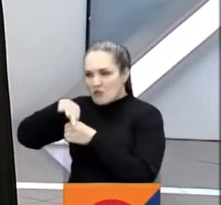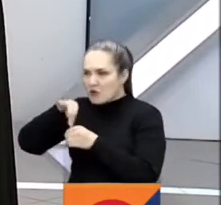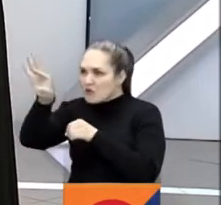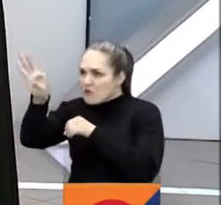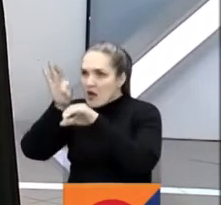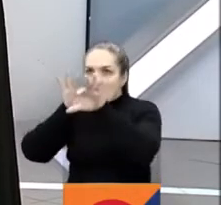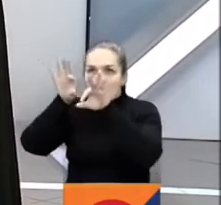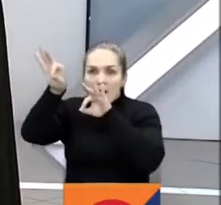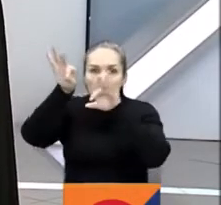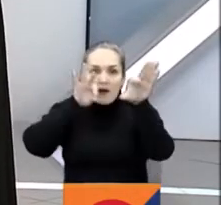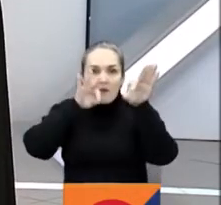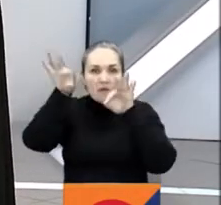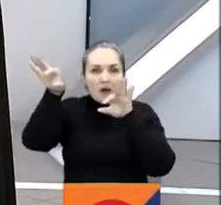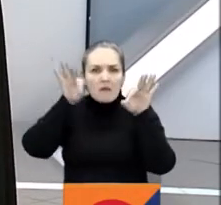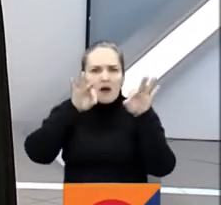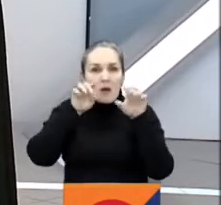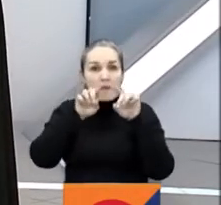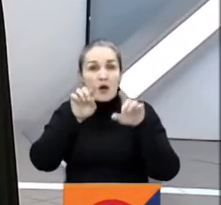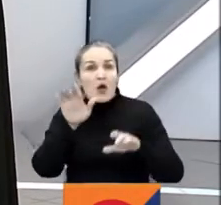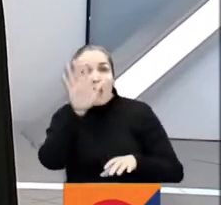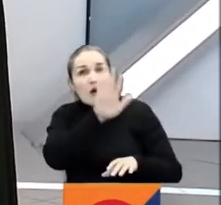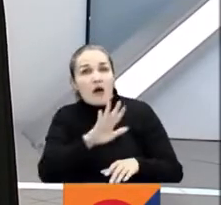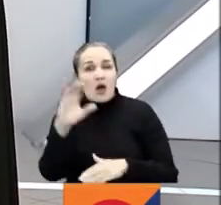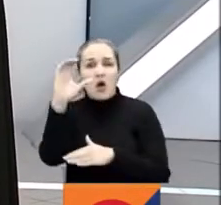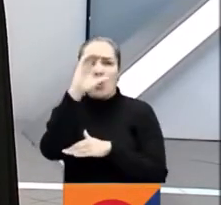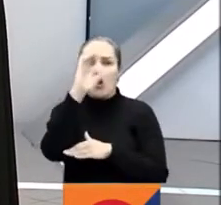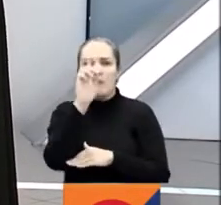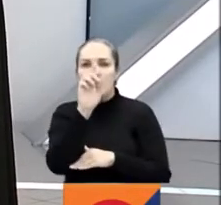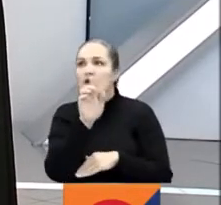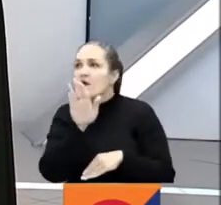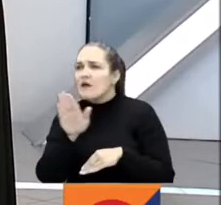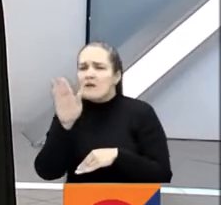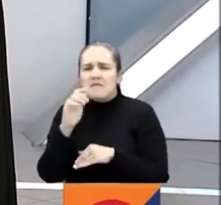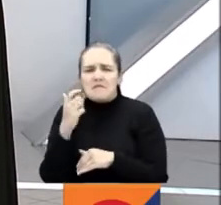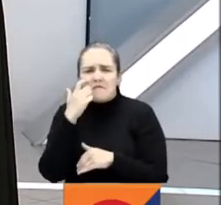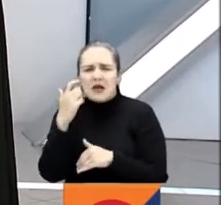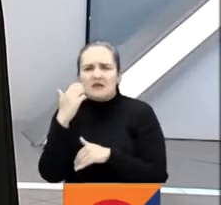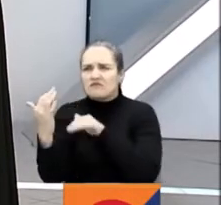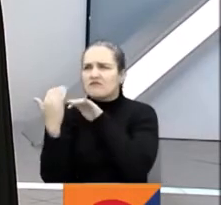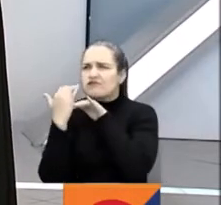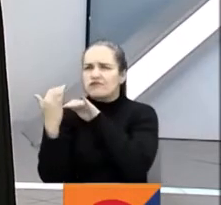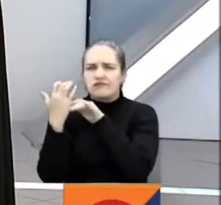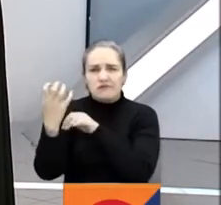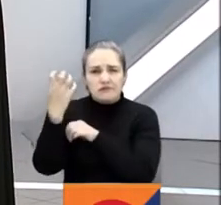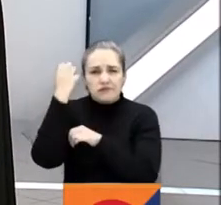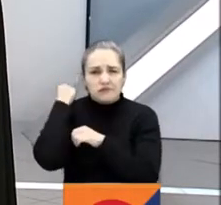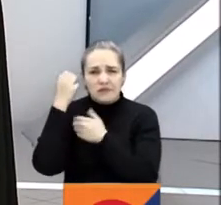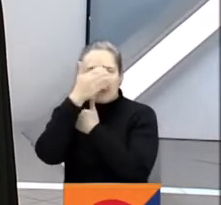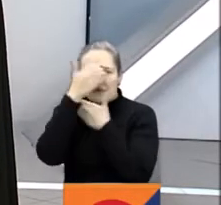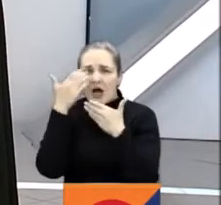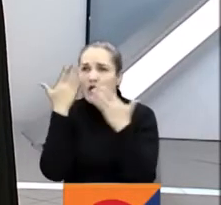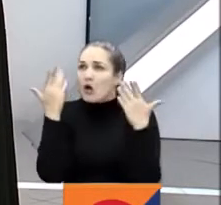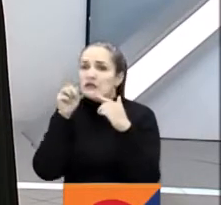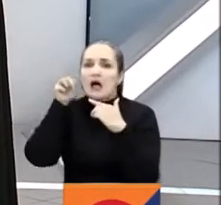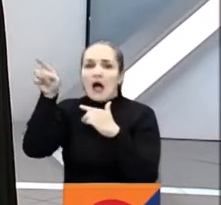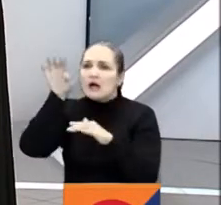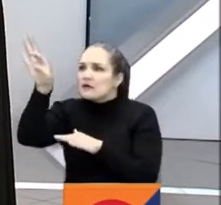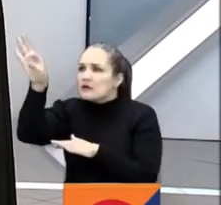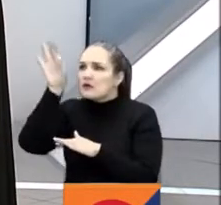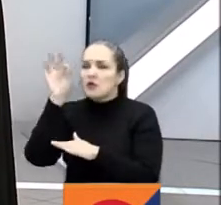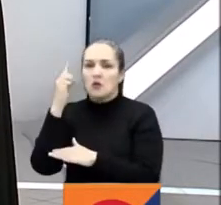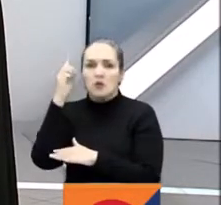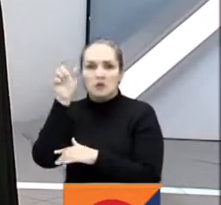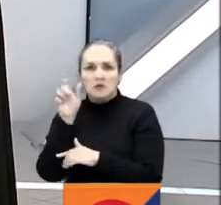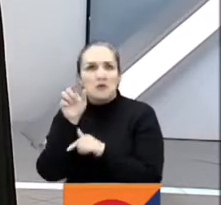pero solo en las 16 zonas afectadas por el conflicto armado. Son 16 escaños que representan a